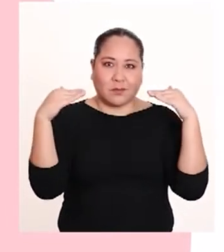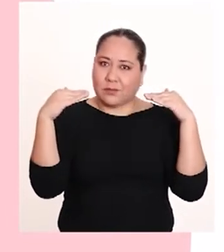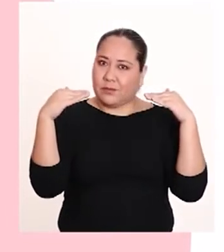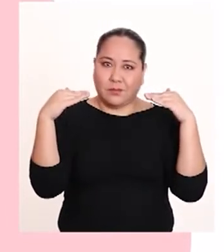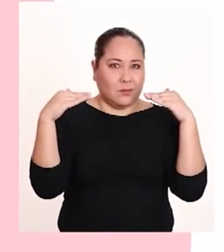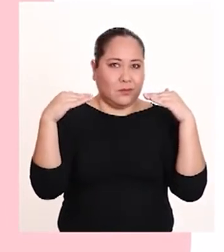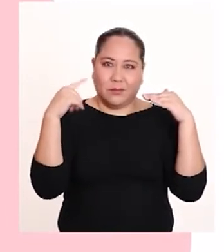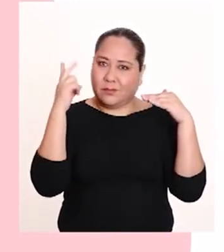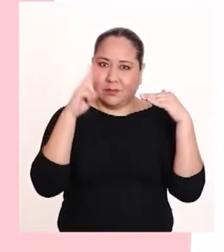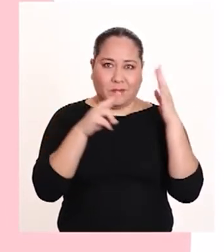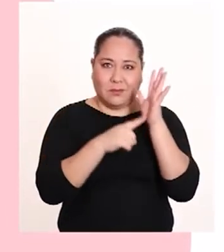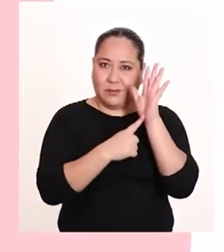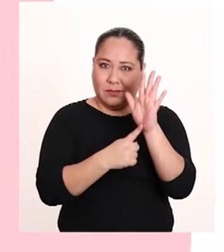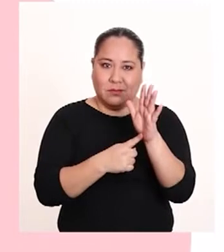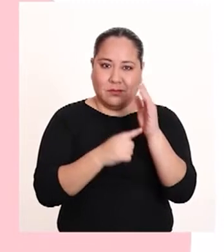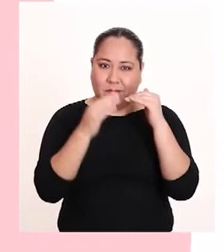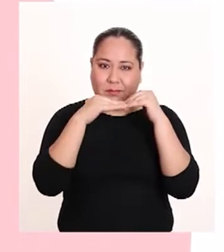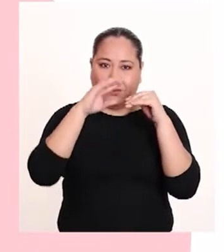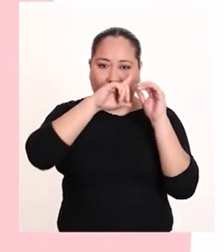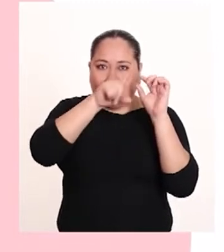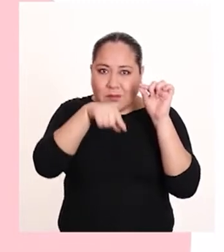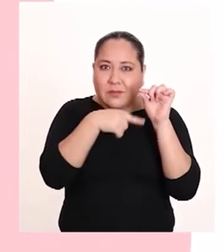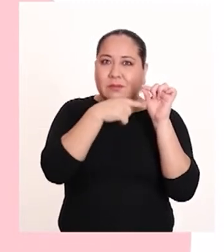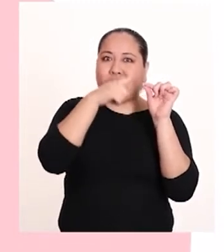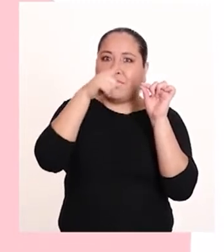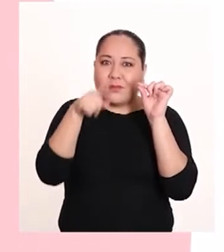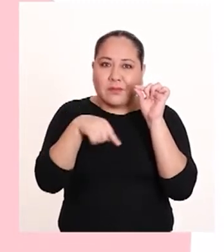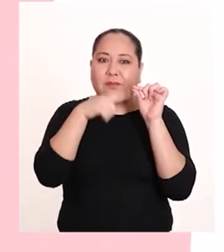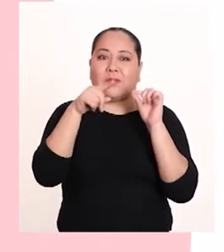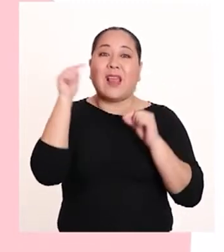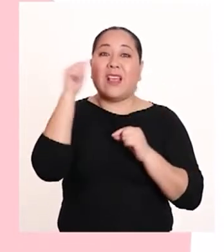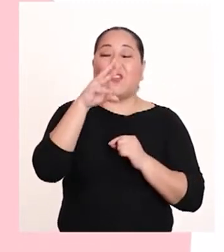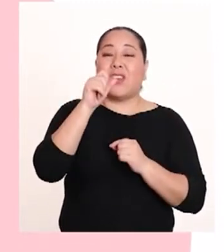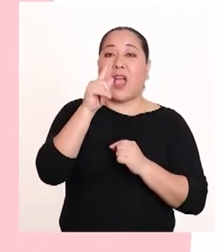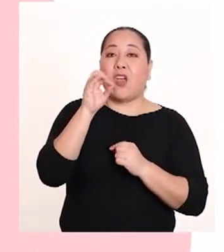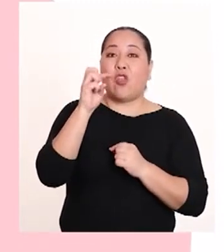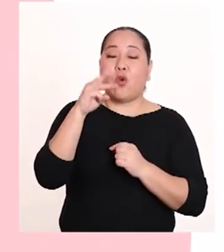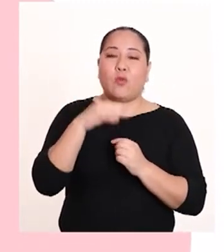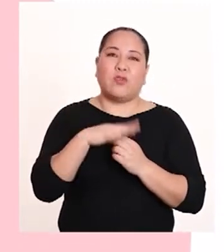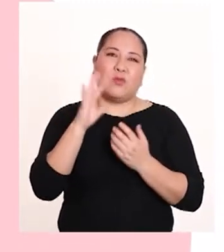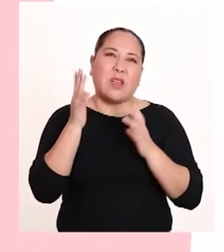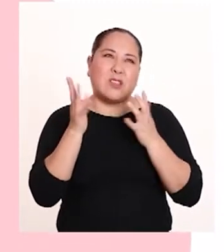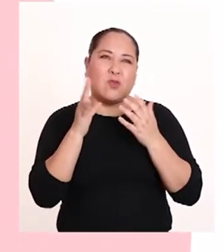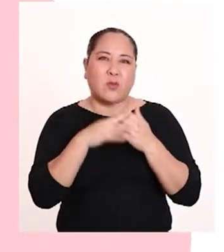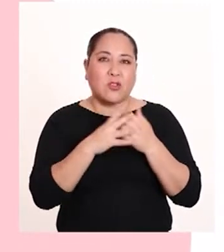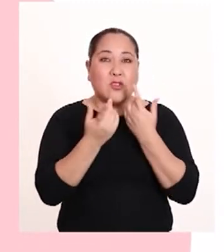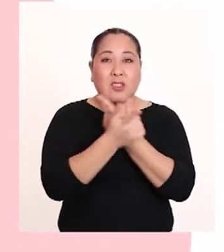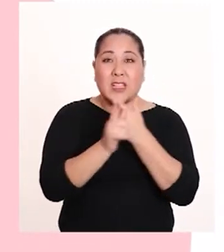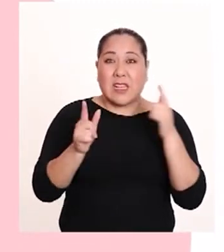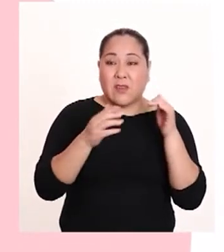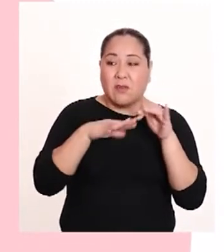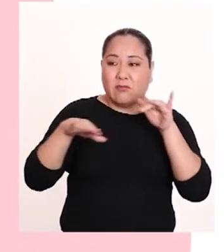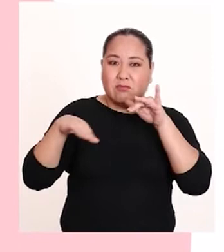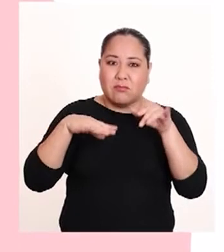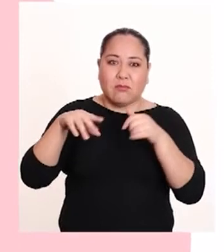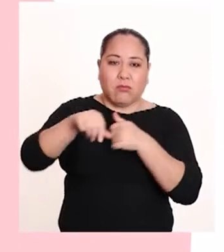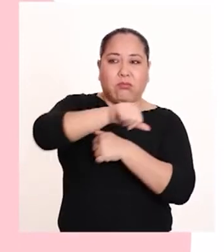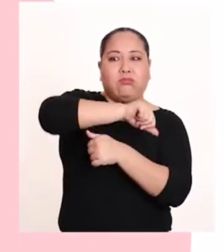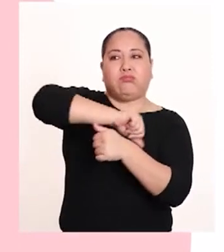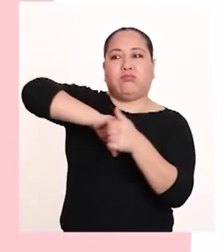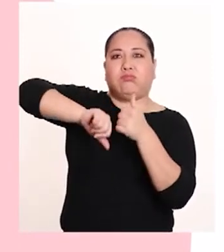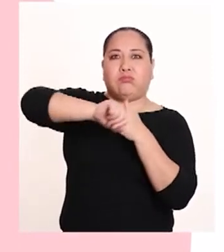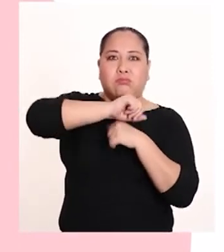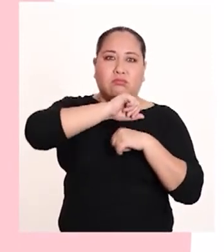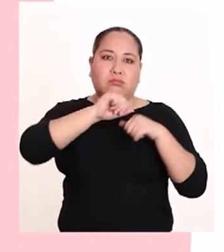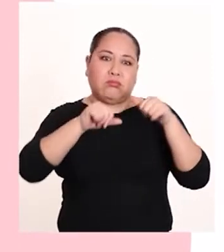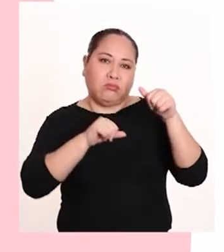recta como la hemos representado. Además, los átomos están relativamente libres para girar